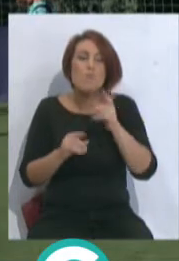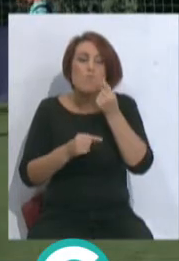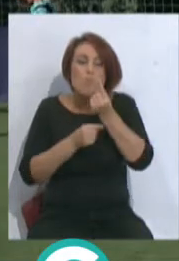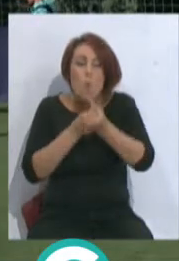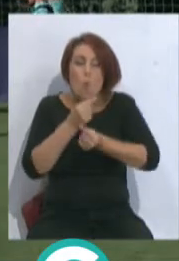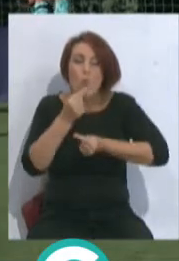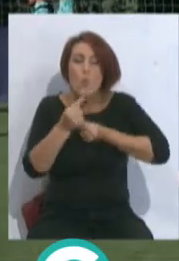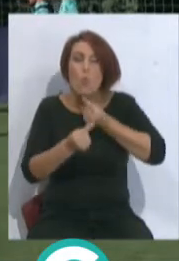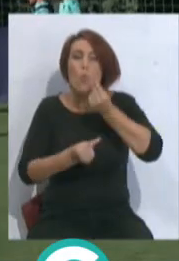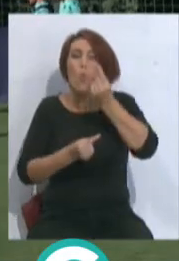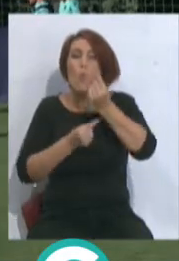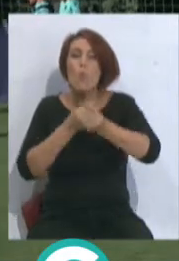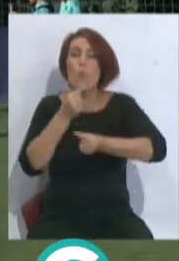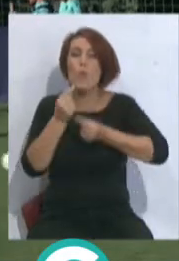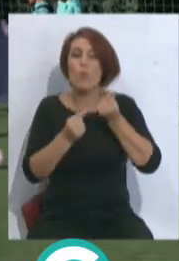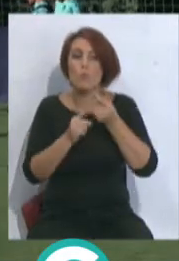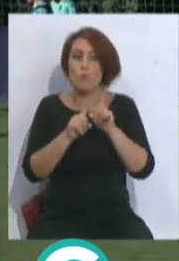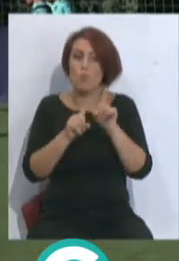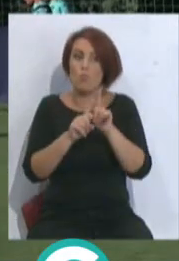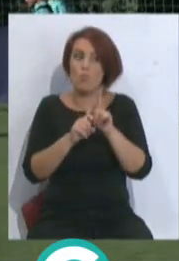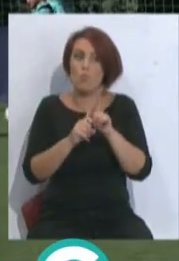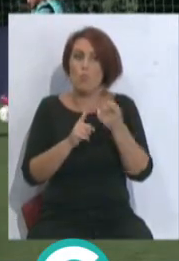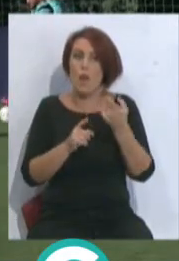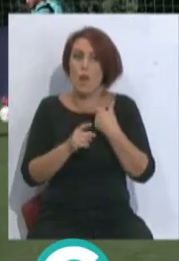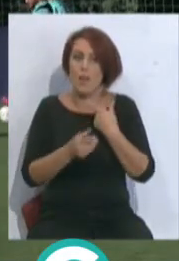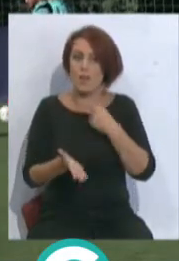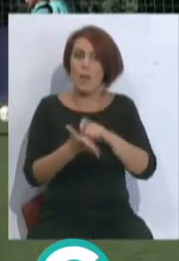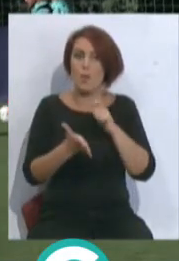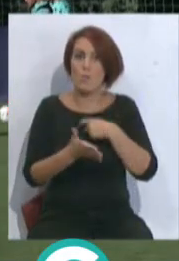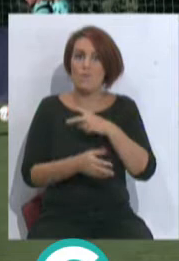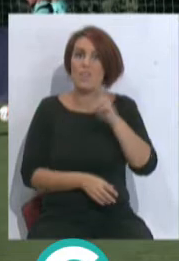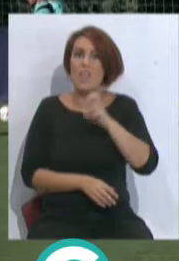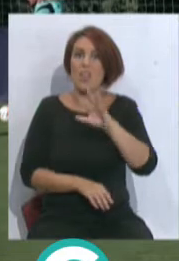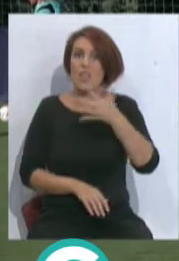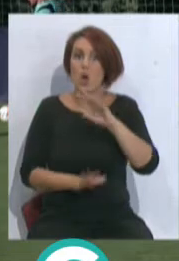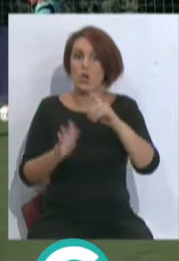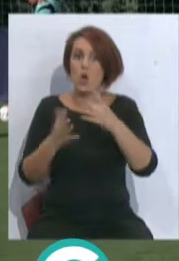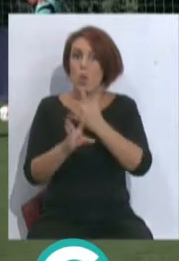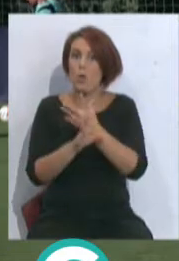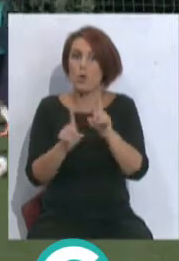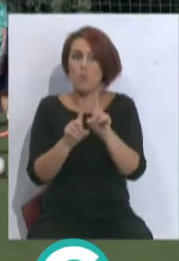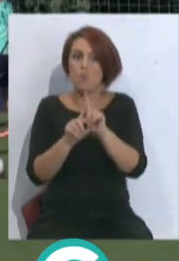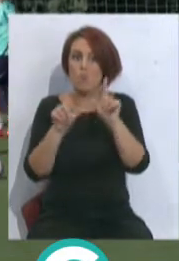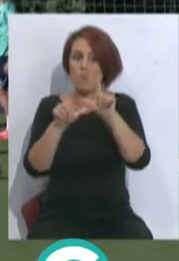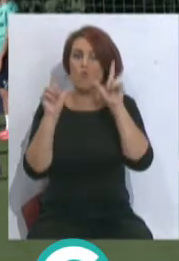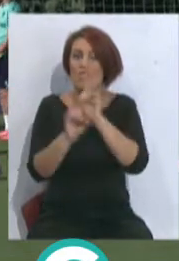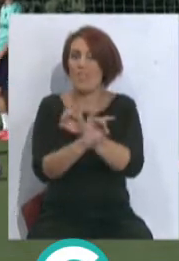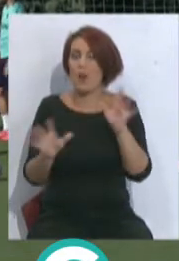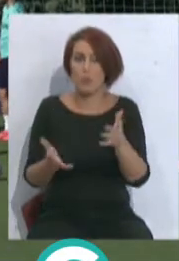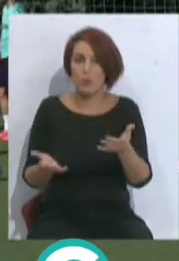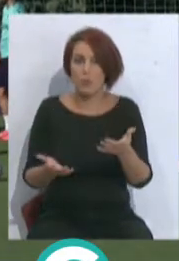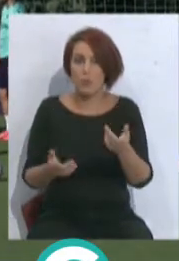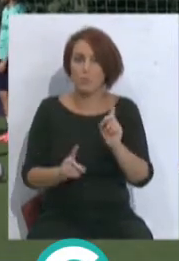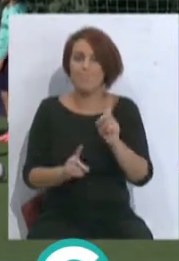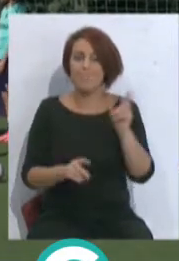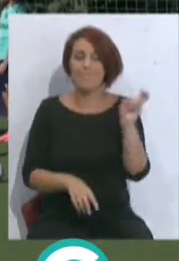No es inmediato, no es un salto de inmediato. es inmediato, me refiero a que vienen cinco jugadores o seis jugadores que son titulares indiscutibles. Sino